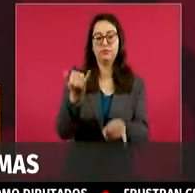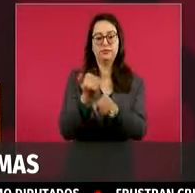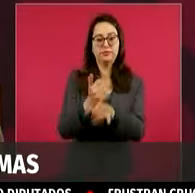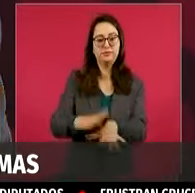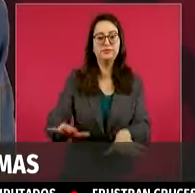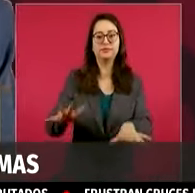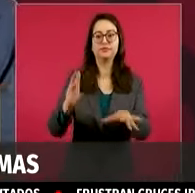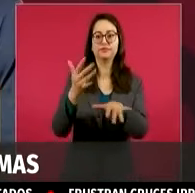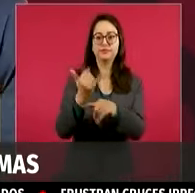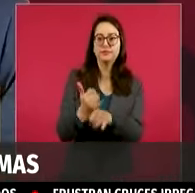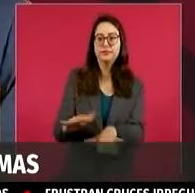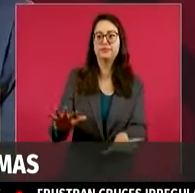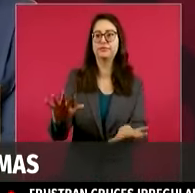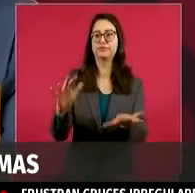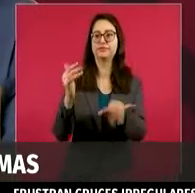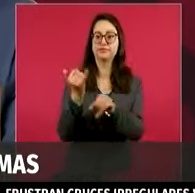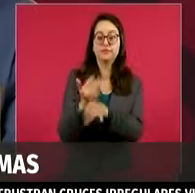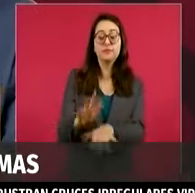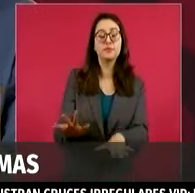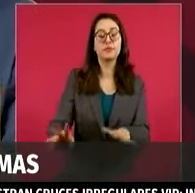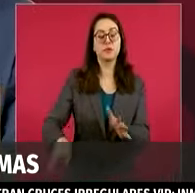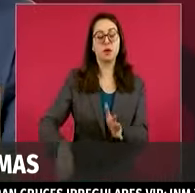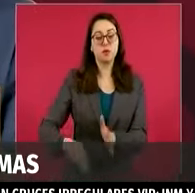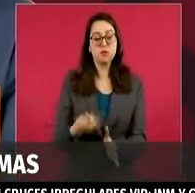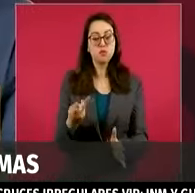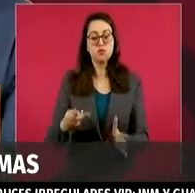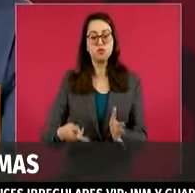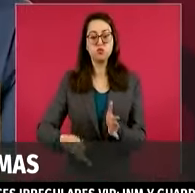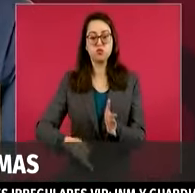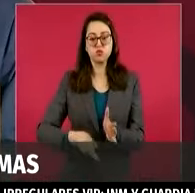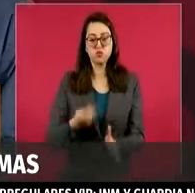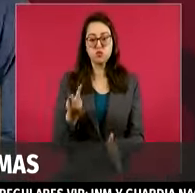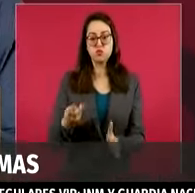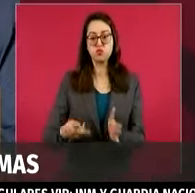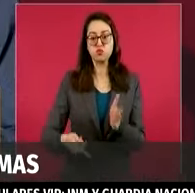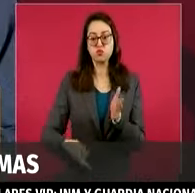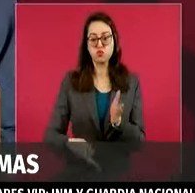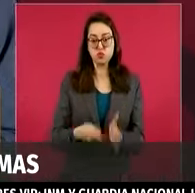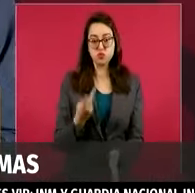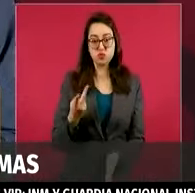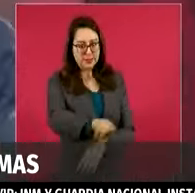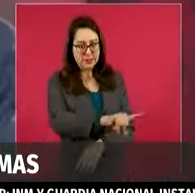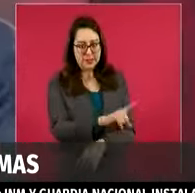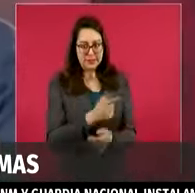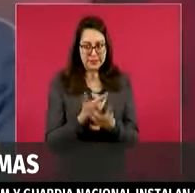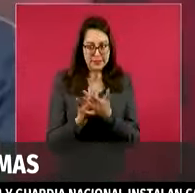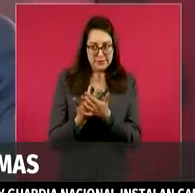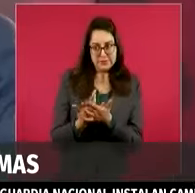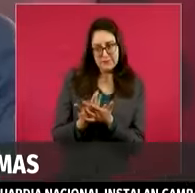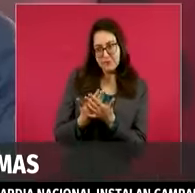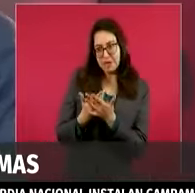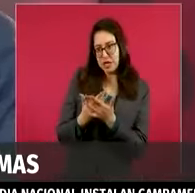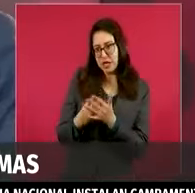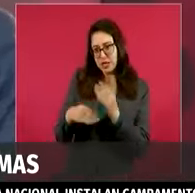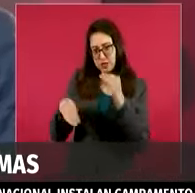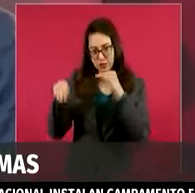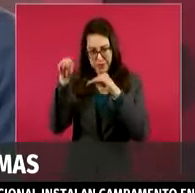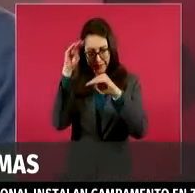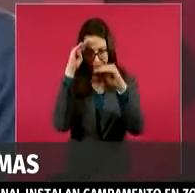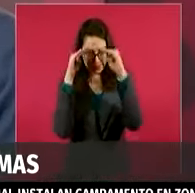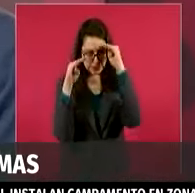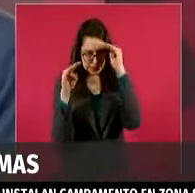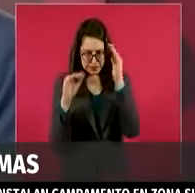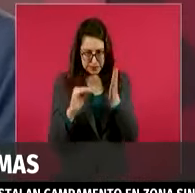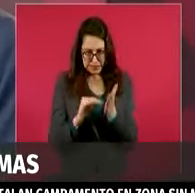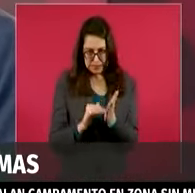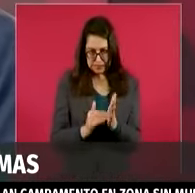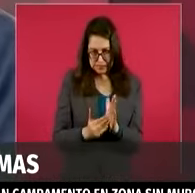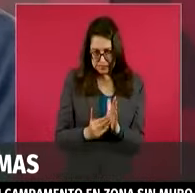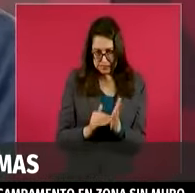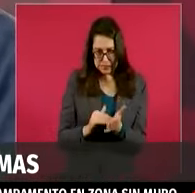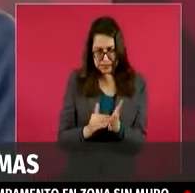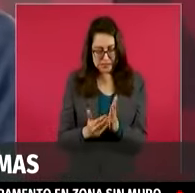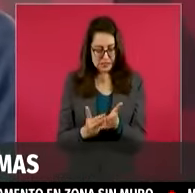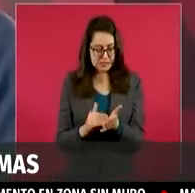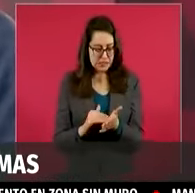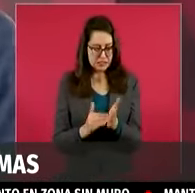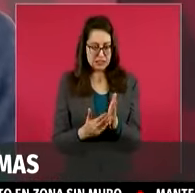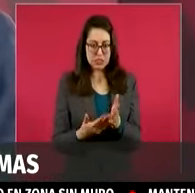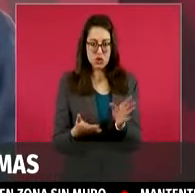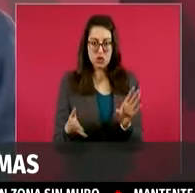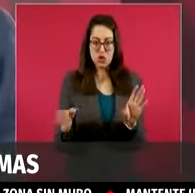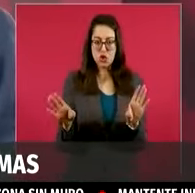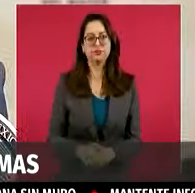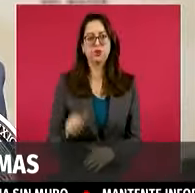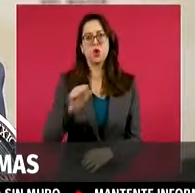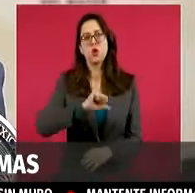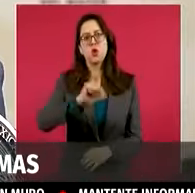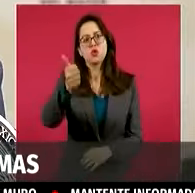Sí, hacerse cargo de eso, pues a mí por lo menos me parece muy difícil cometer esta vez. Carla Humphrey, consejera